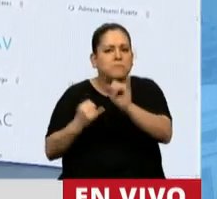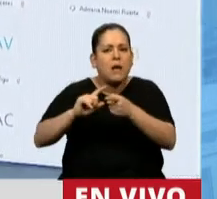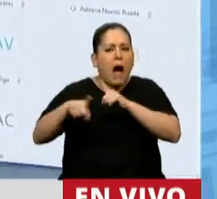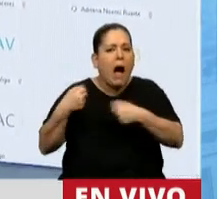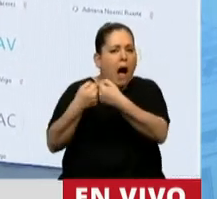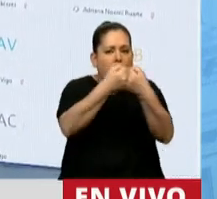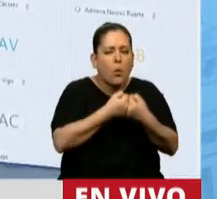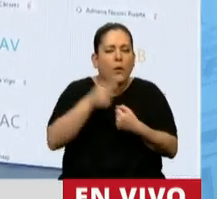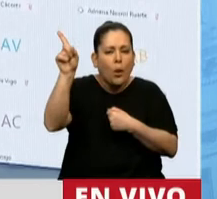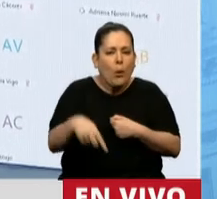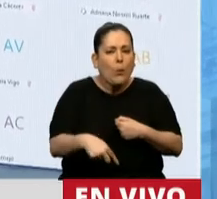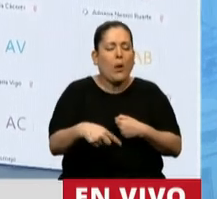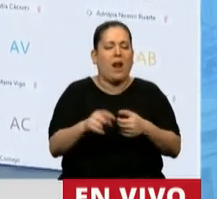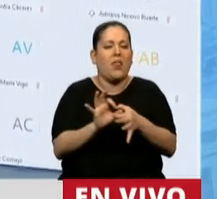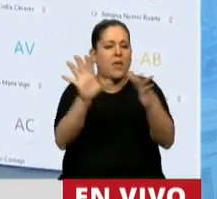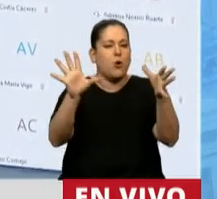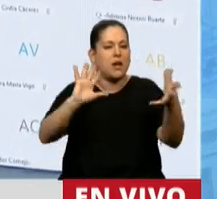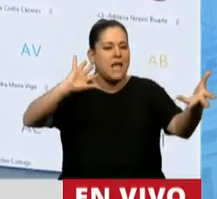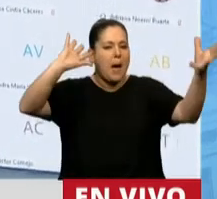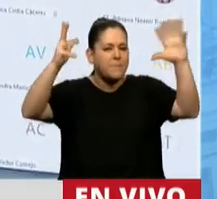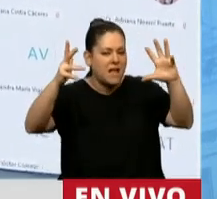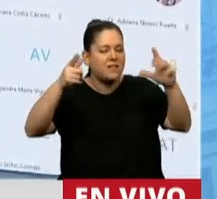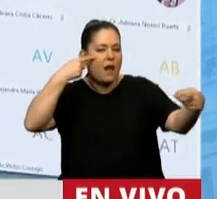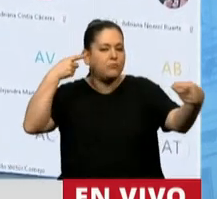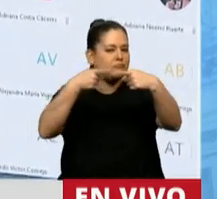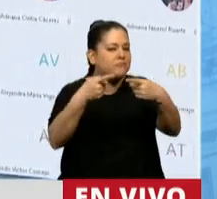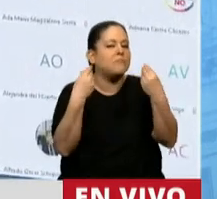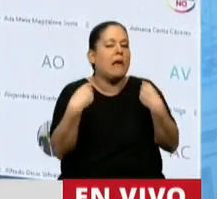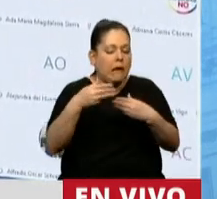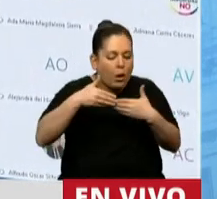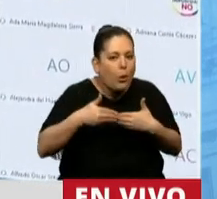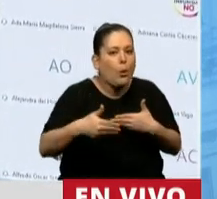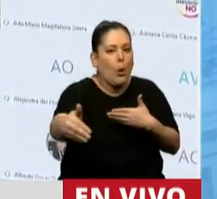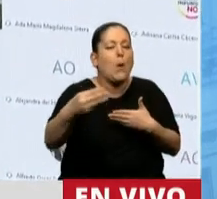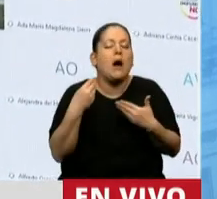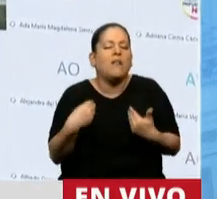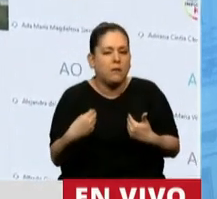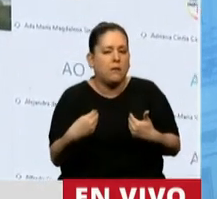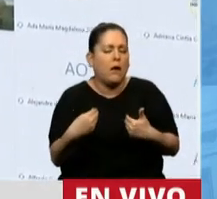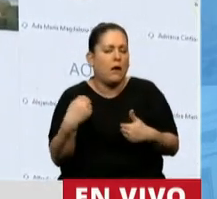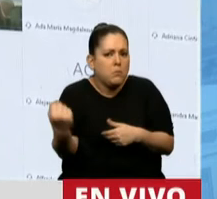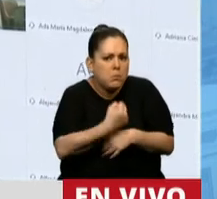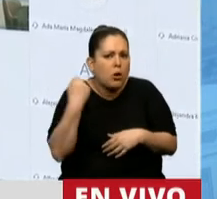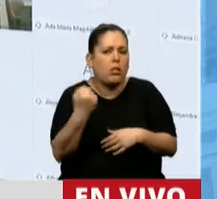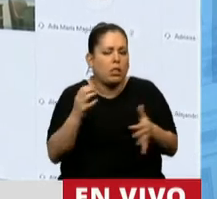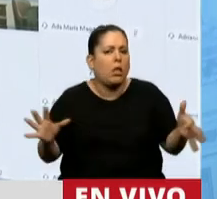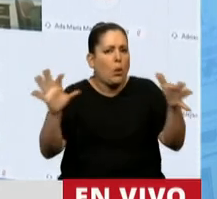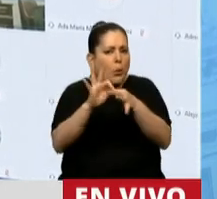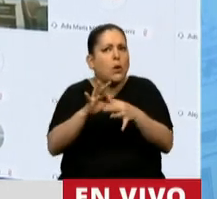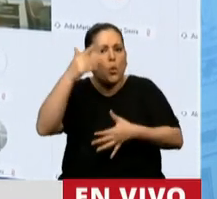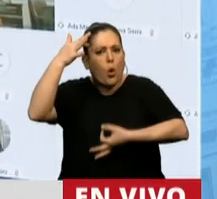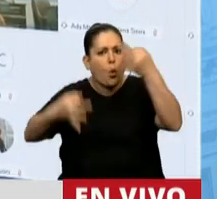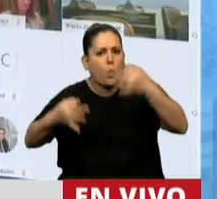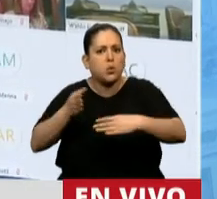ambiental, un nuevo paradigma para el abordaje de una agenda que comprenda su estrecho vínculo con la justicia